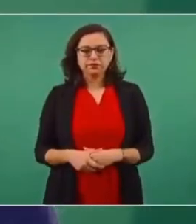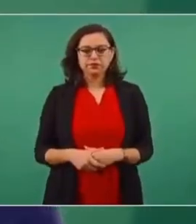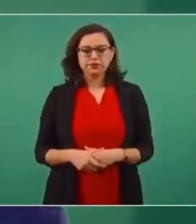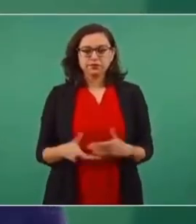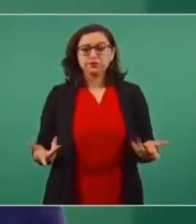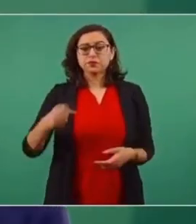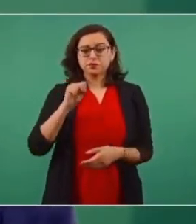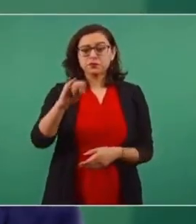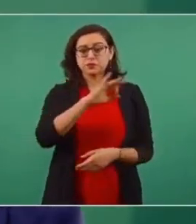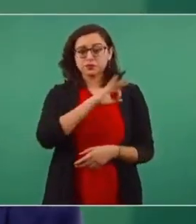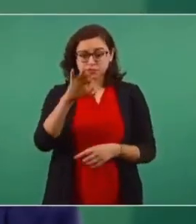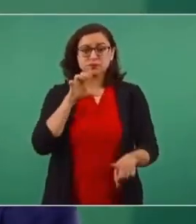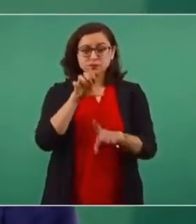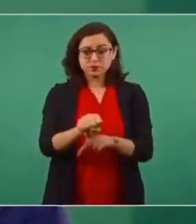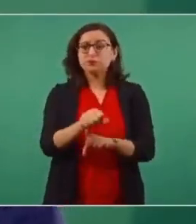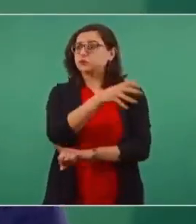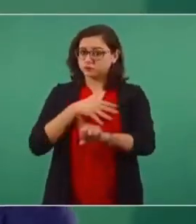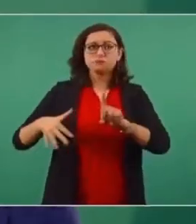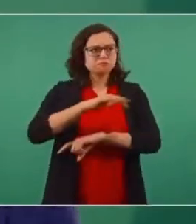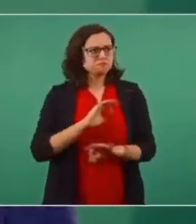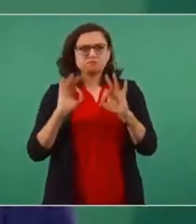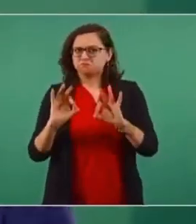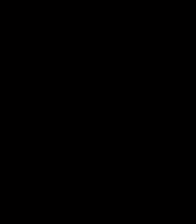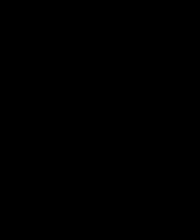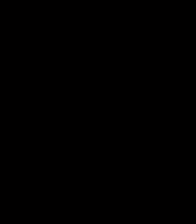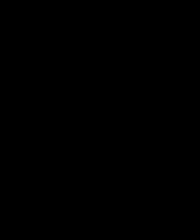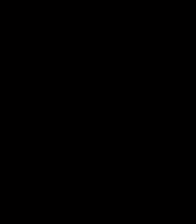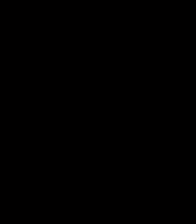Podemos hacerlo. Hay condiciones inmejorables.